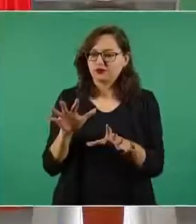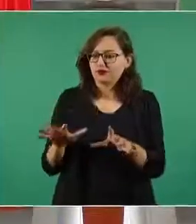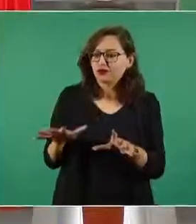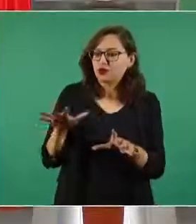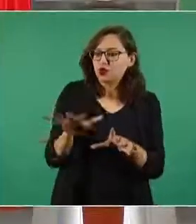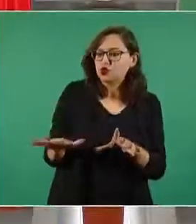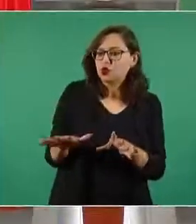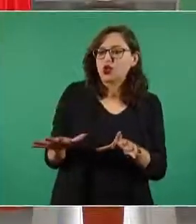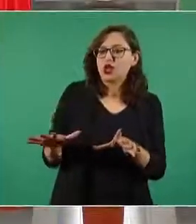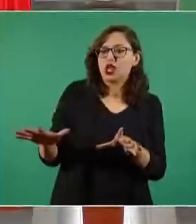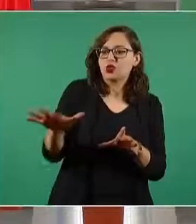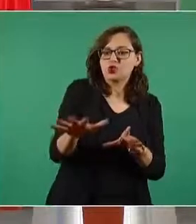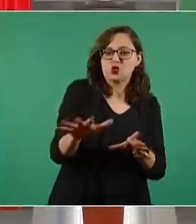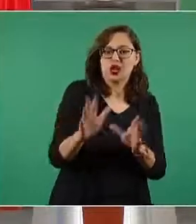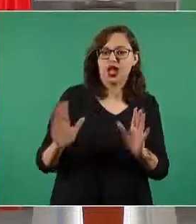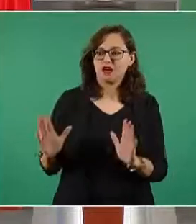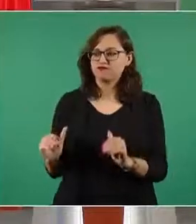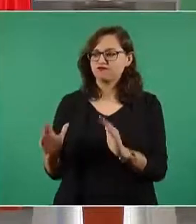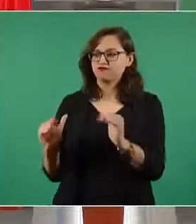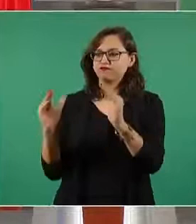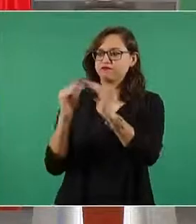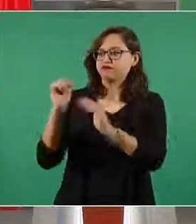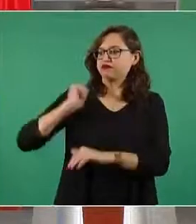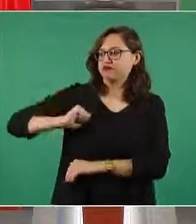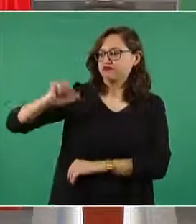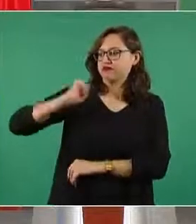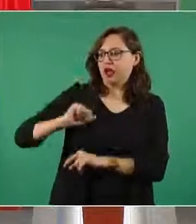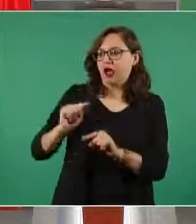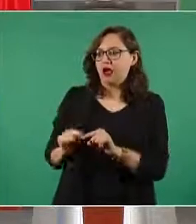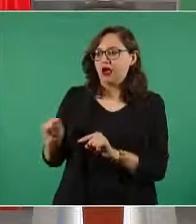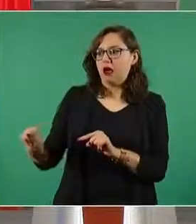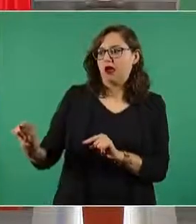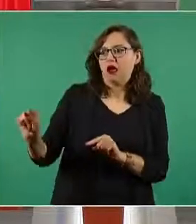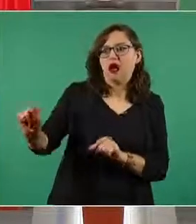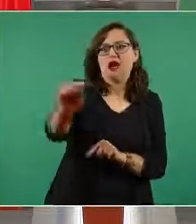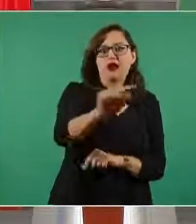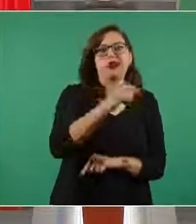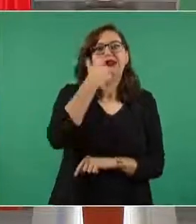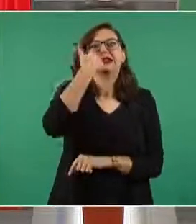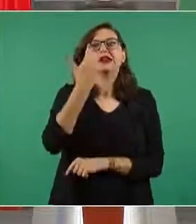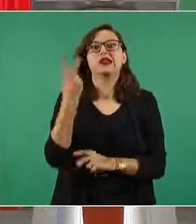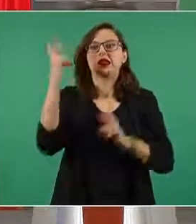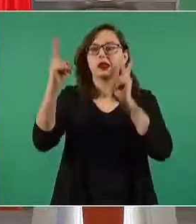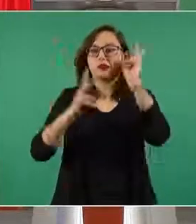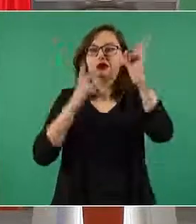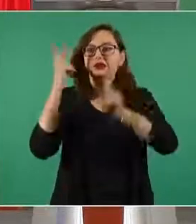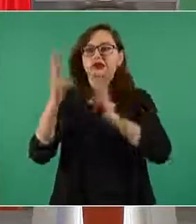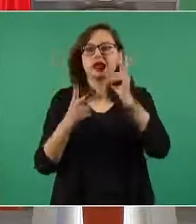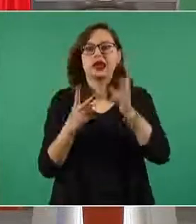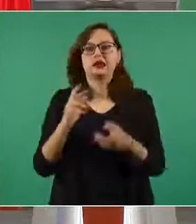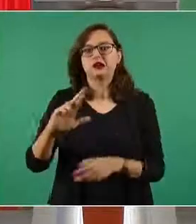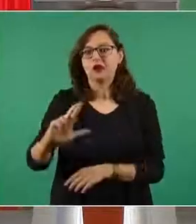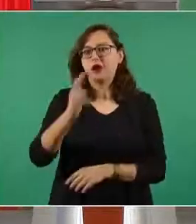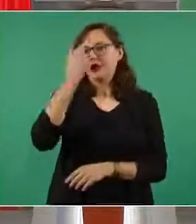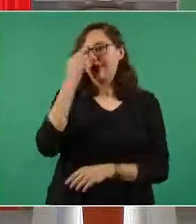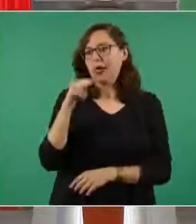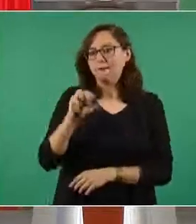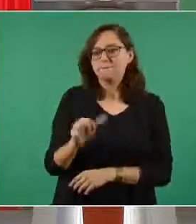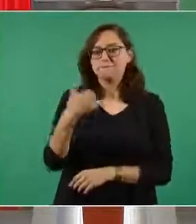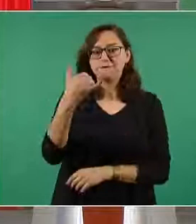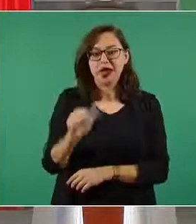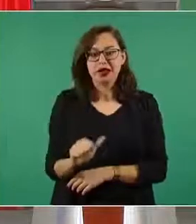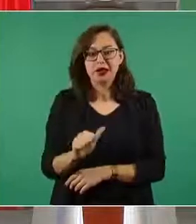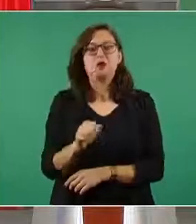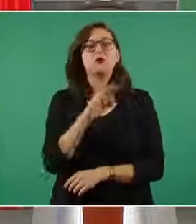arqueológicas del mundo maya y también